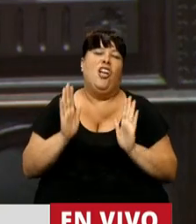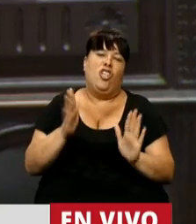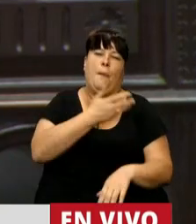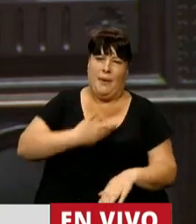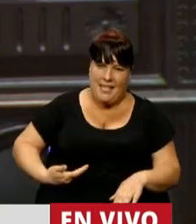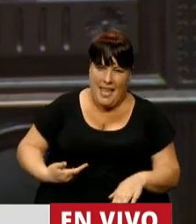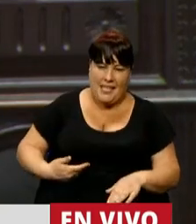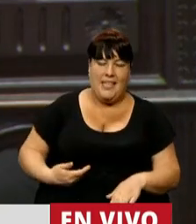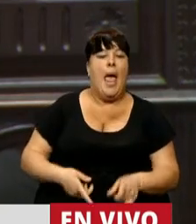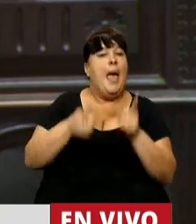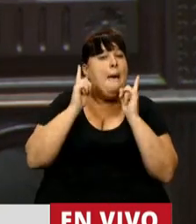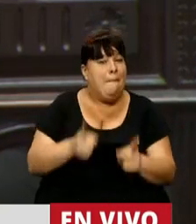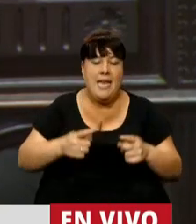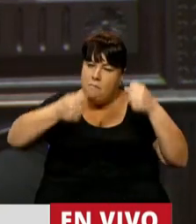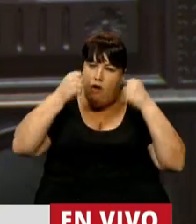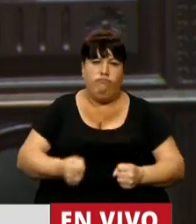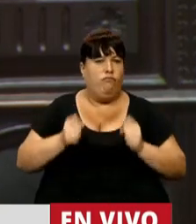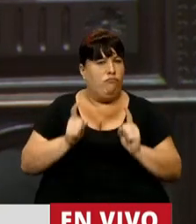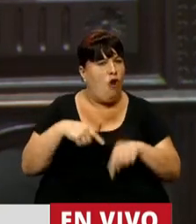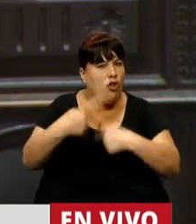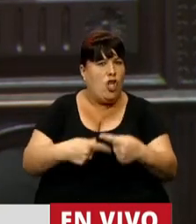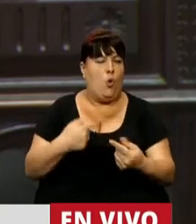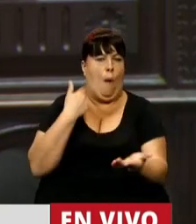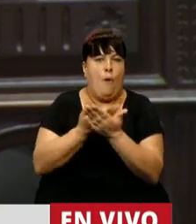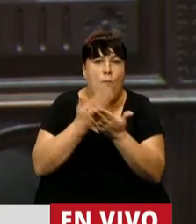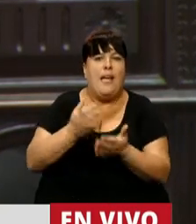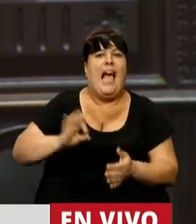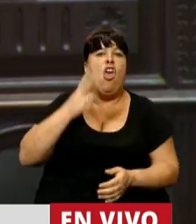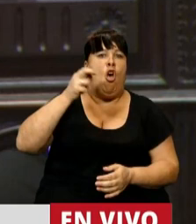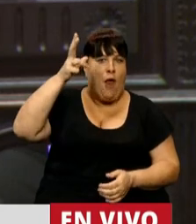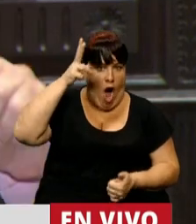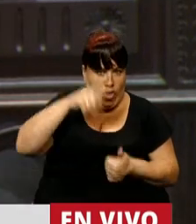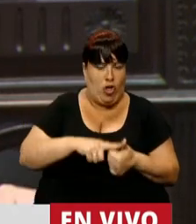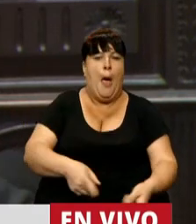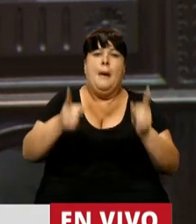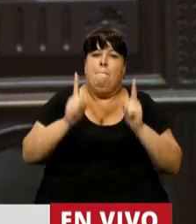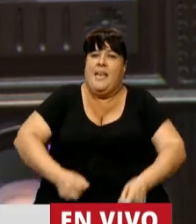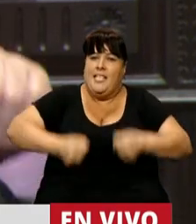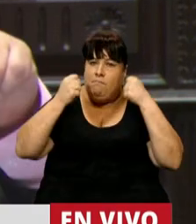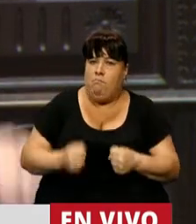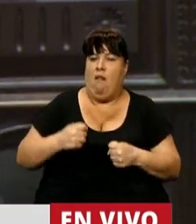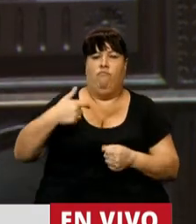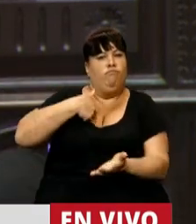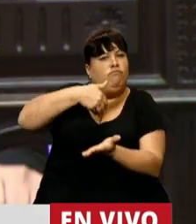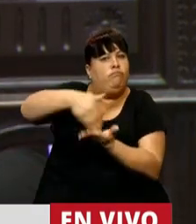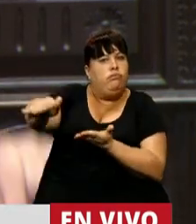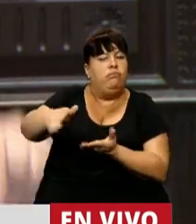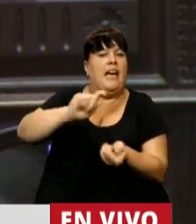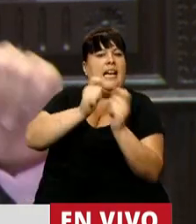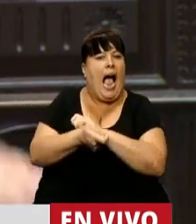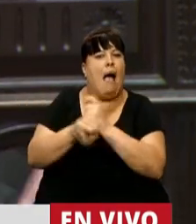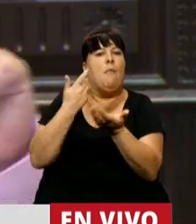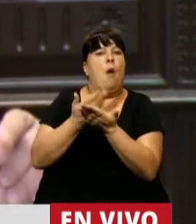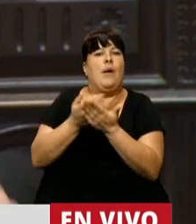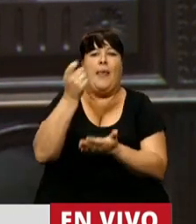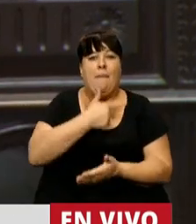Así que, Presidente, con la misma convicción con que impulsamos esto en el 2008, con la misma convicción que rechazamos el cambio